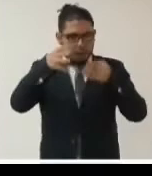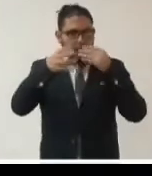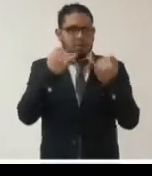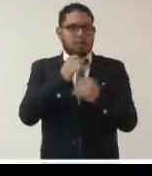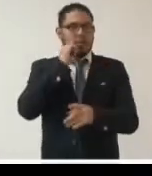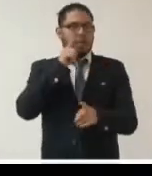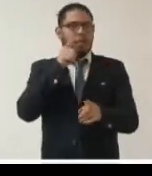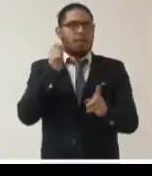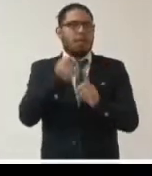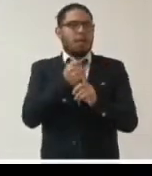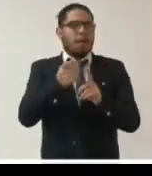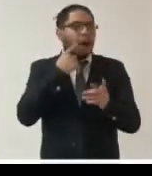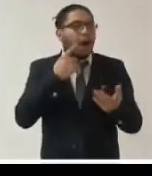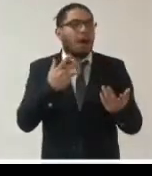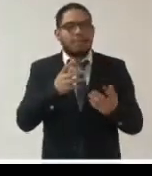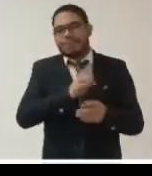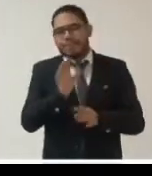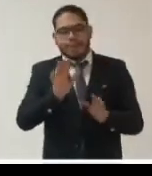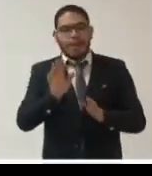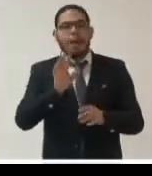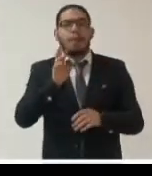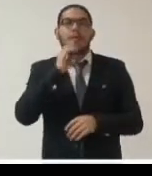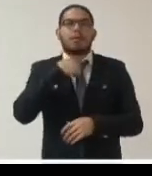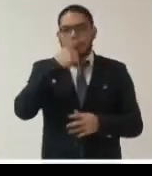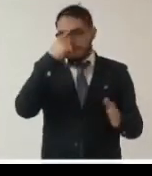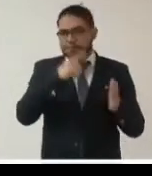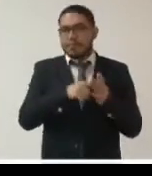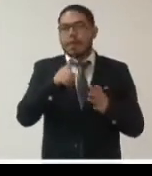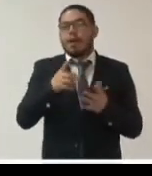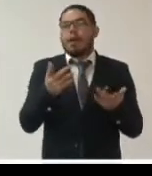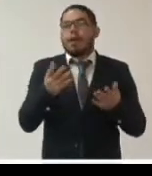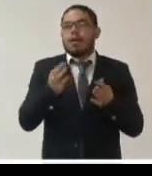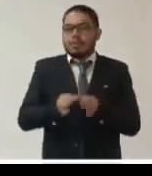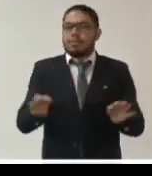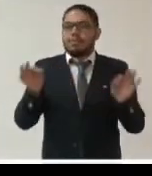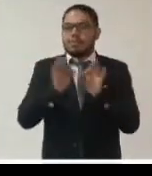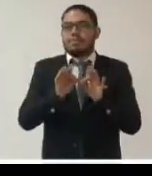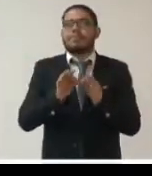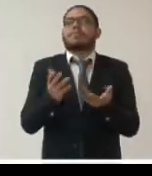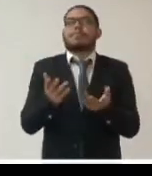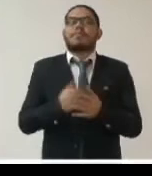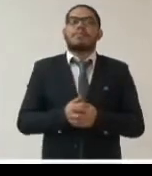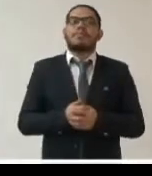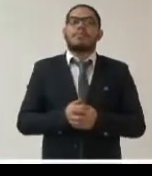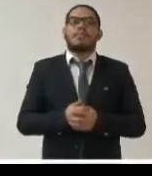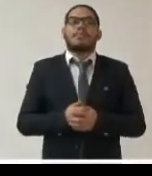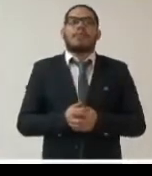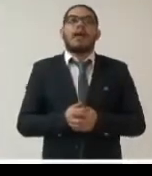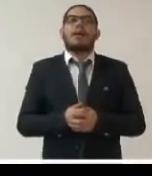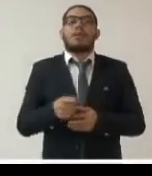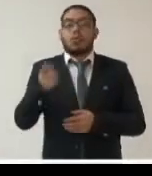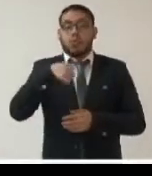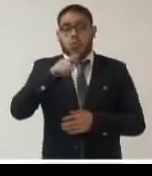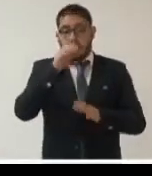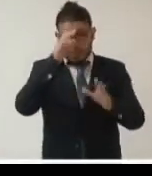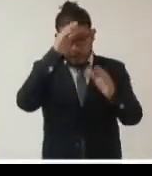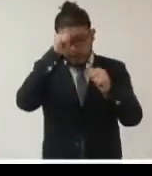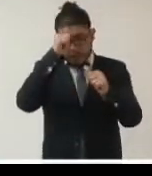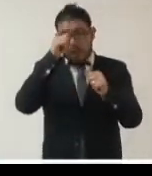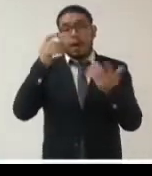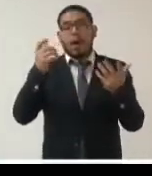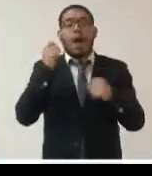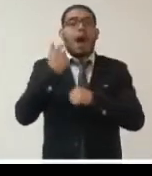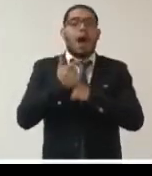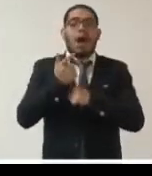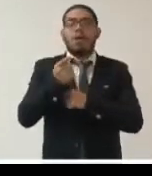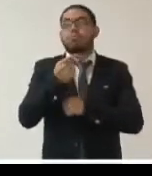puede ser muy importante y yo creo que es esencial que las fuerzas políticas se pongan de acuerdo en algo